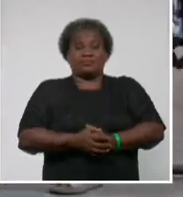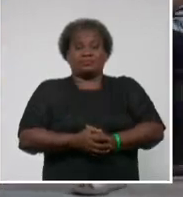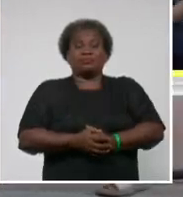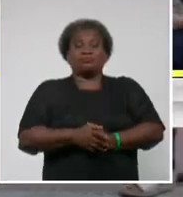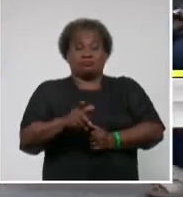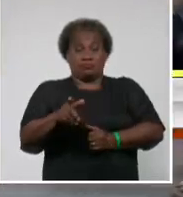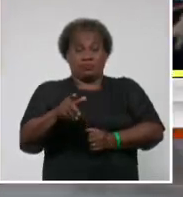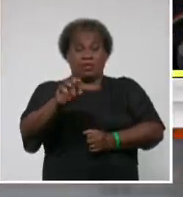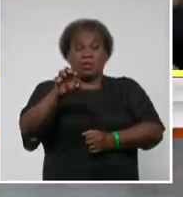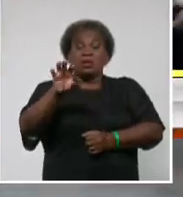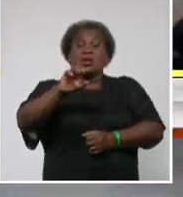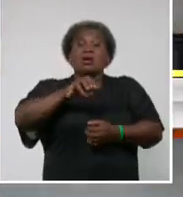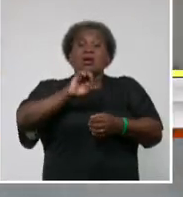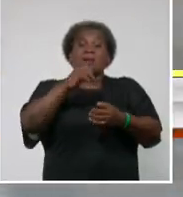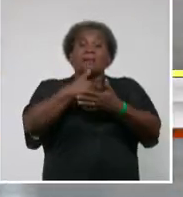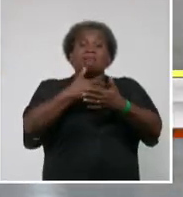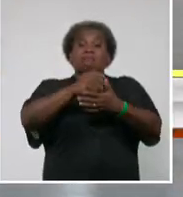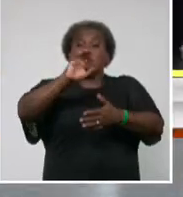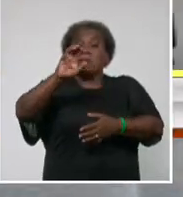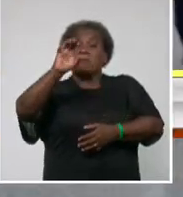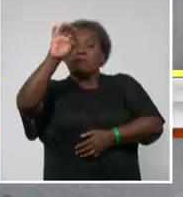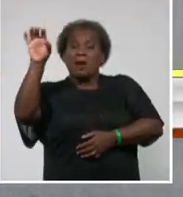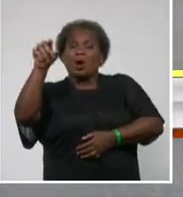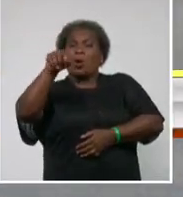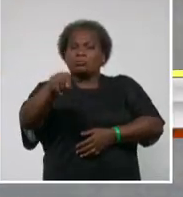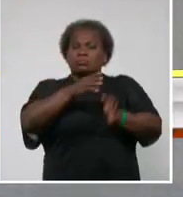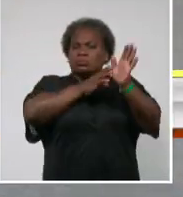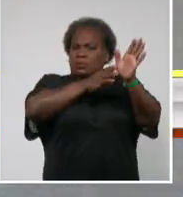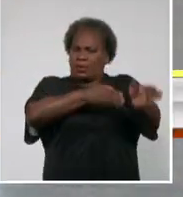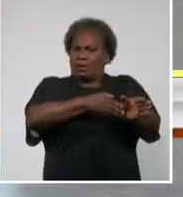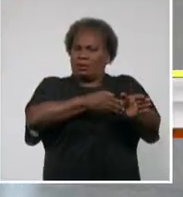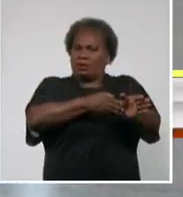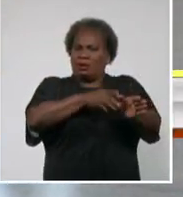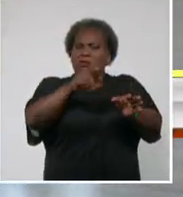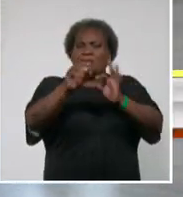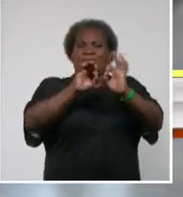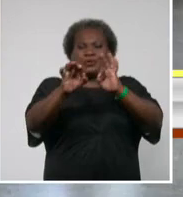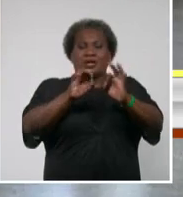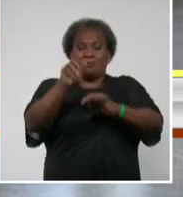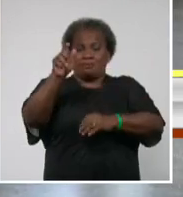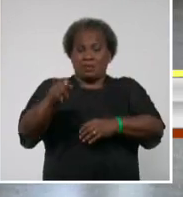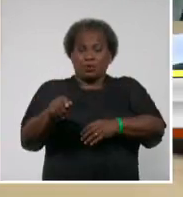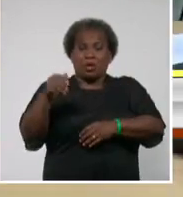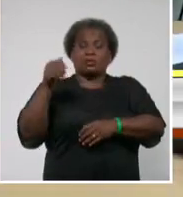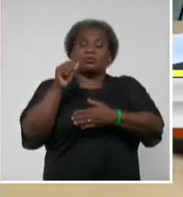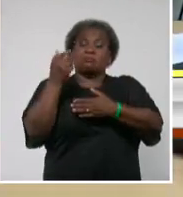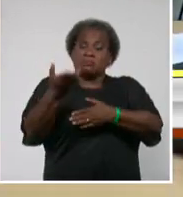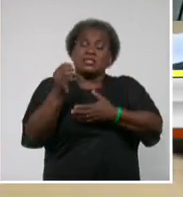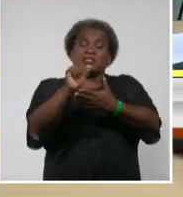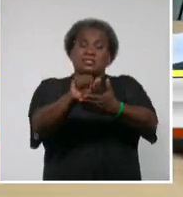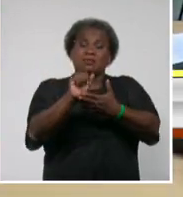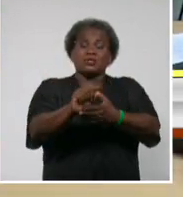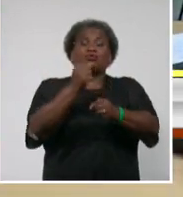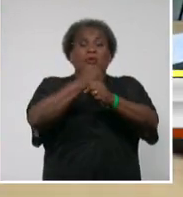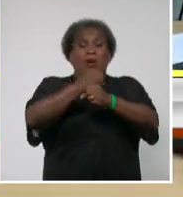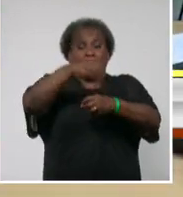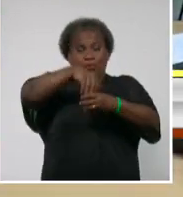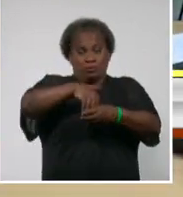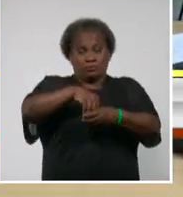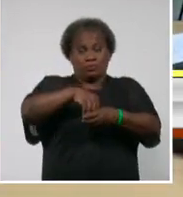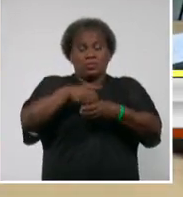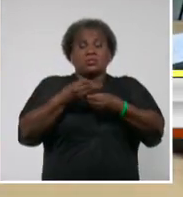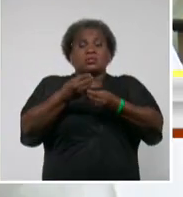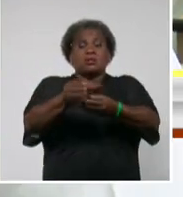Las sucursales obra una rigurosa disciplina para proteger a clientes y trabajadores y se ofrecen servicios